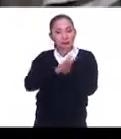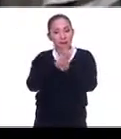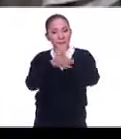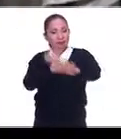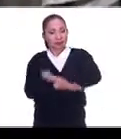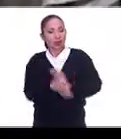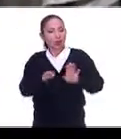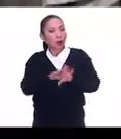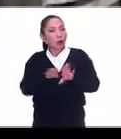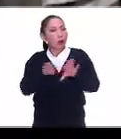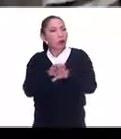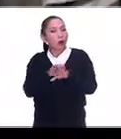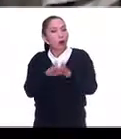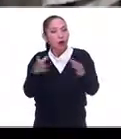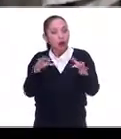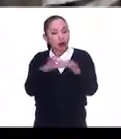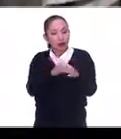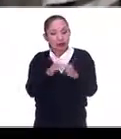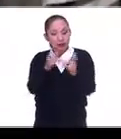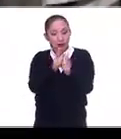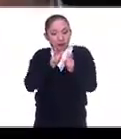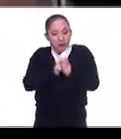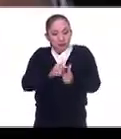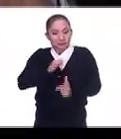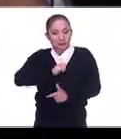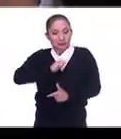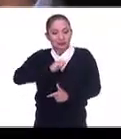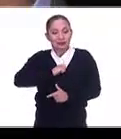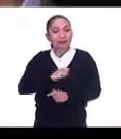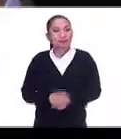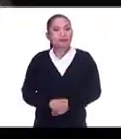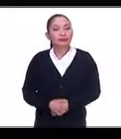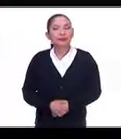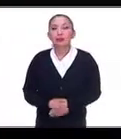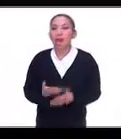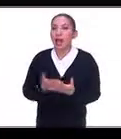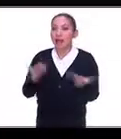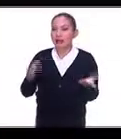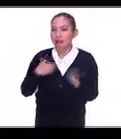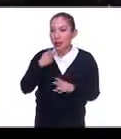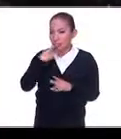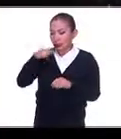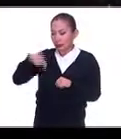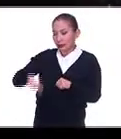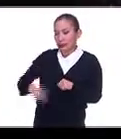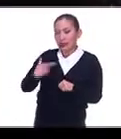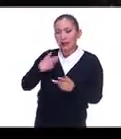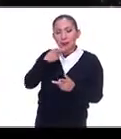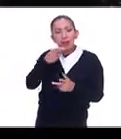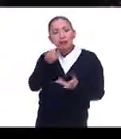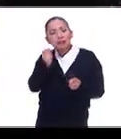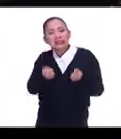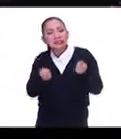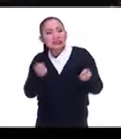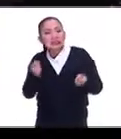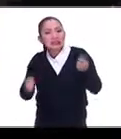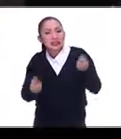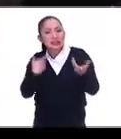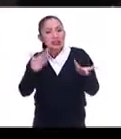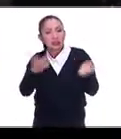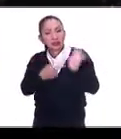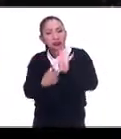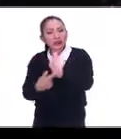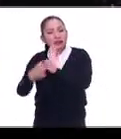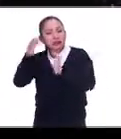una cuestión colectiva de identidad. Pero bueno, ahora ya que estamos aquí, pues háblanos un poco de estas